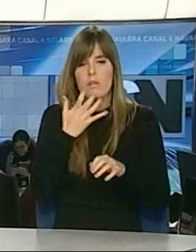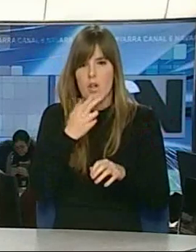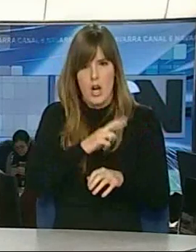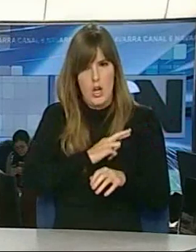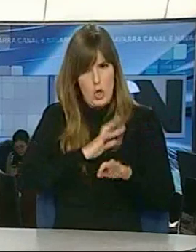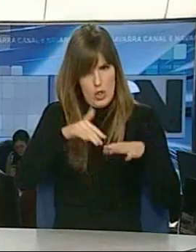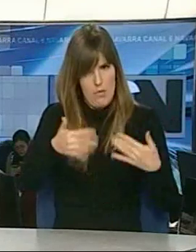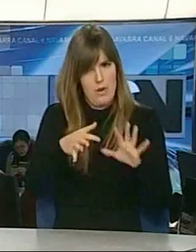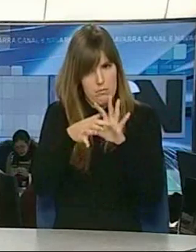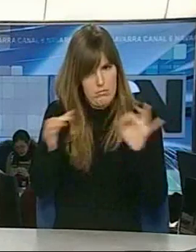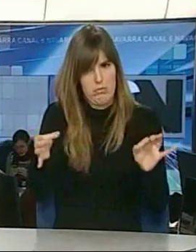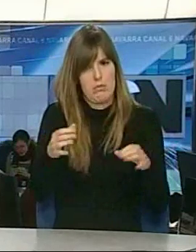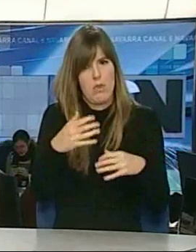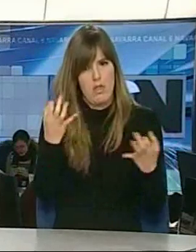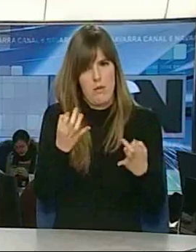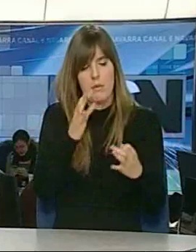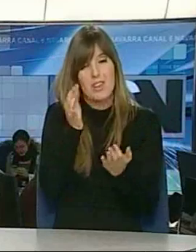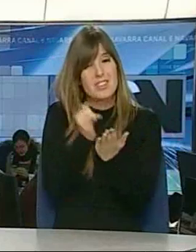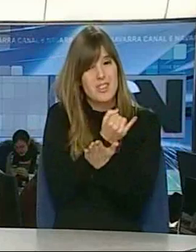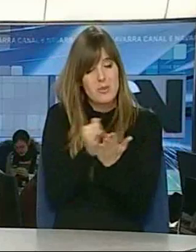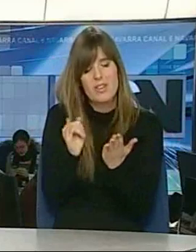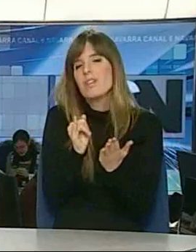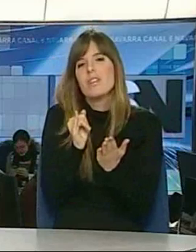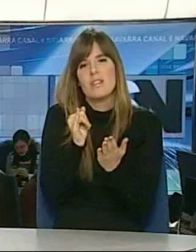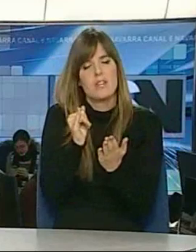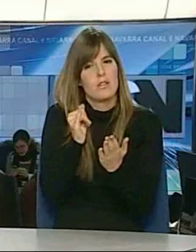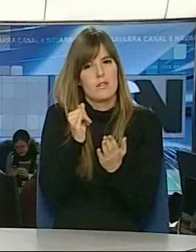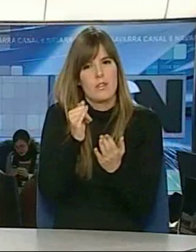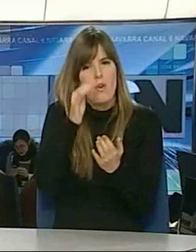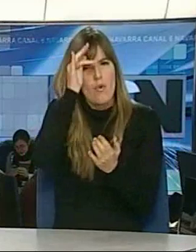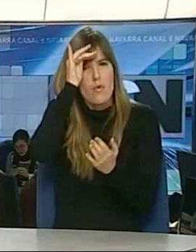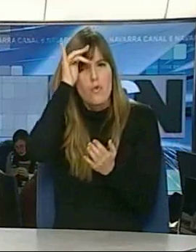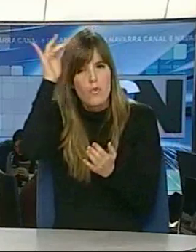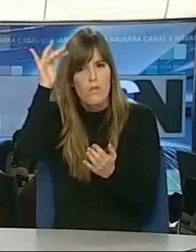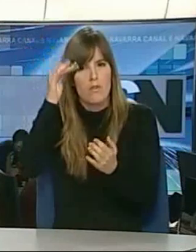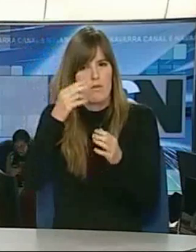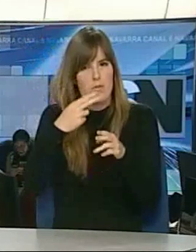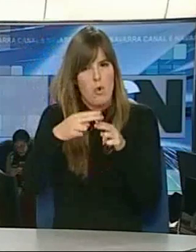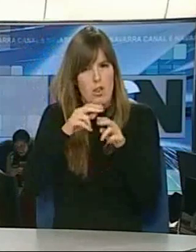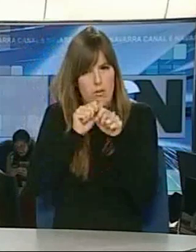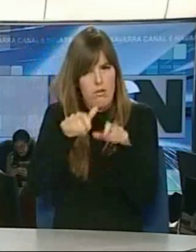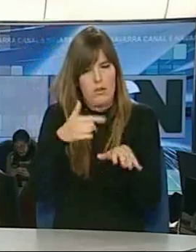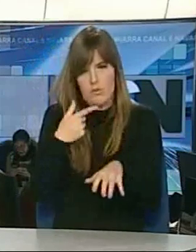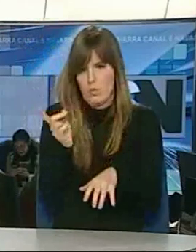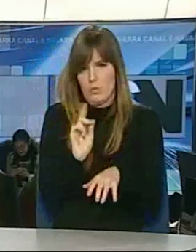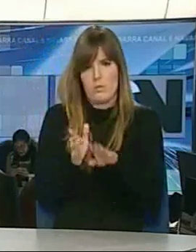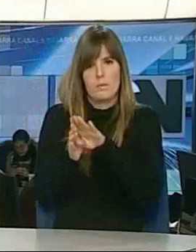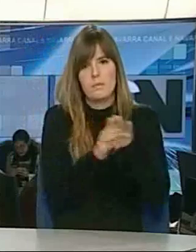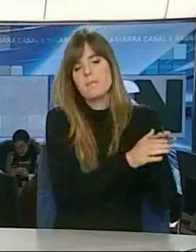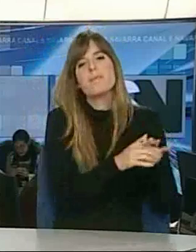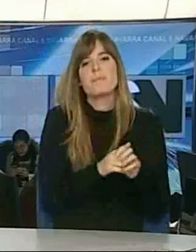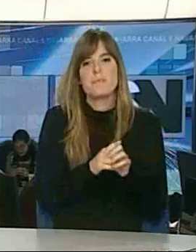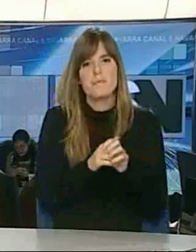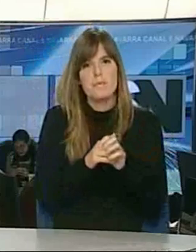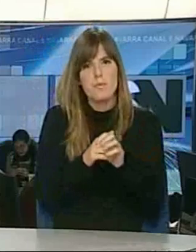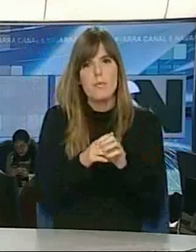ejemplo, que creemos que es la asignatura por excelencia con carga ideológica. El ministro se comprometió a que se apruebe un